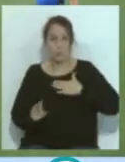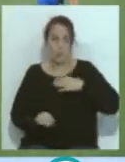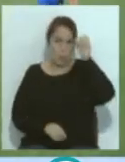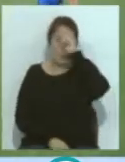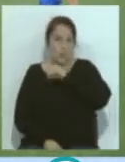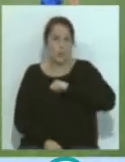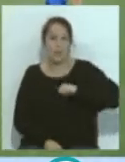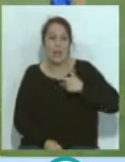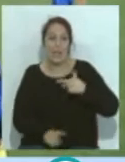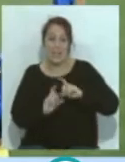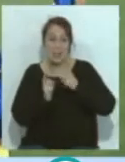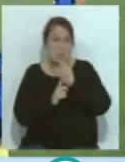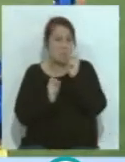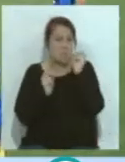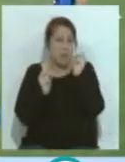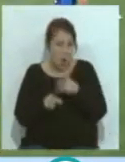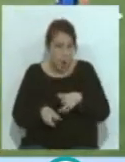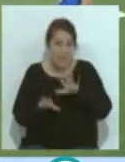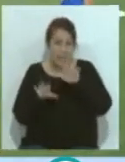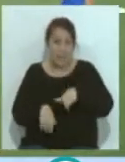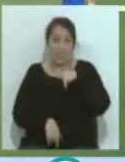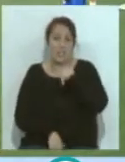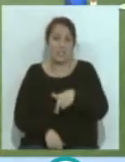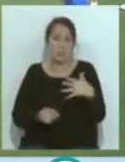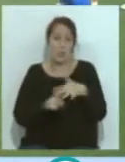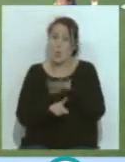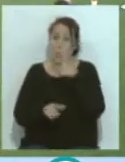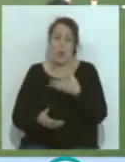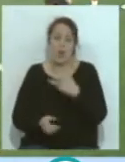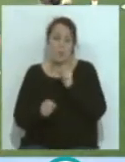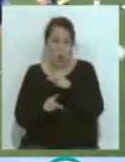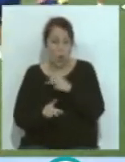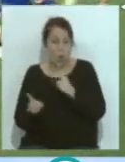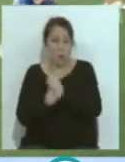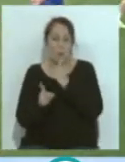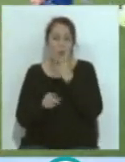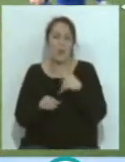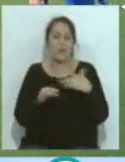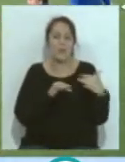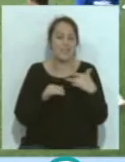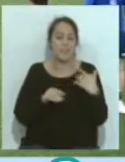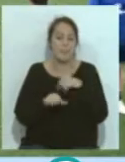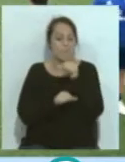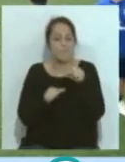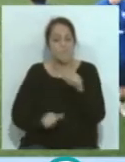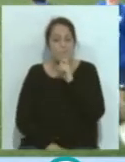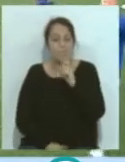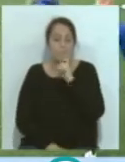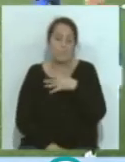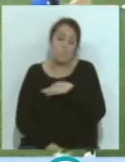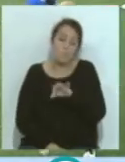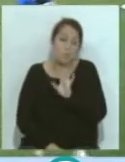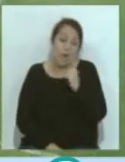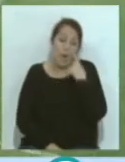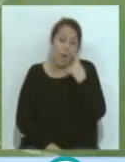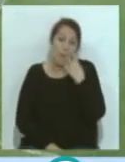el peor equipo al que se puede enfrentar el Cádiz en estas circunstancias, por el tipo de partido que se puede dar y se puede generar,